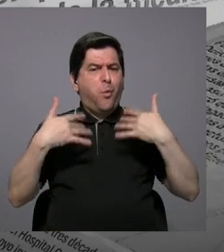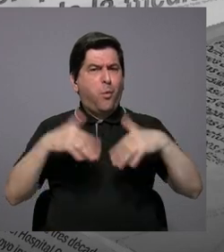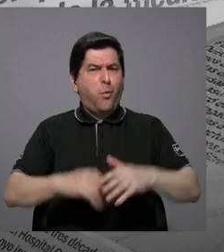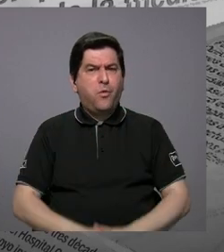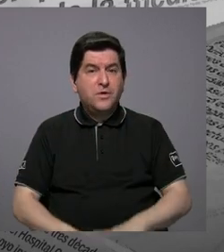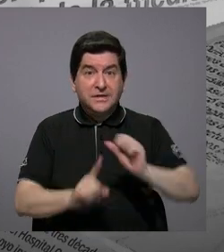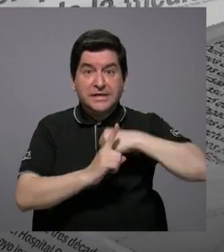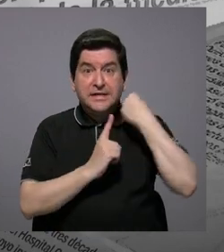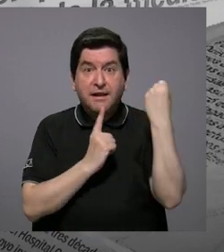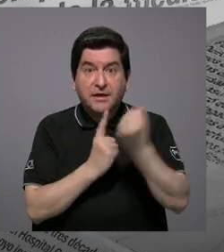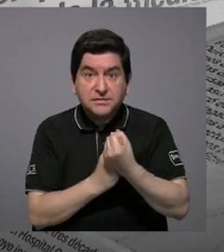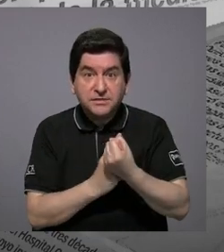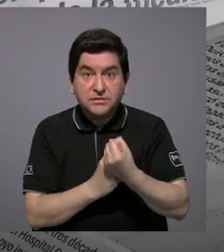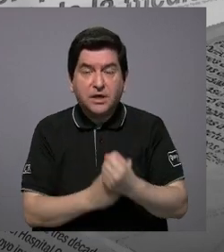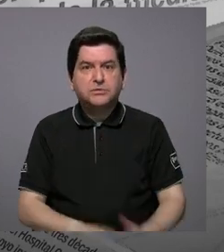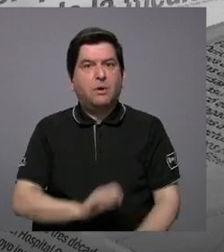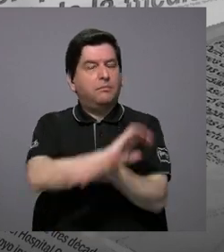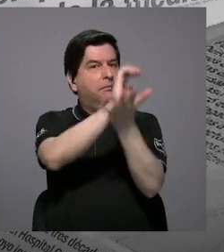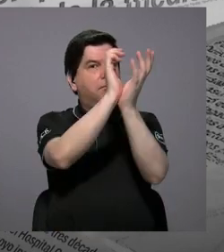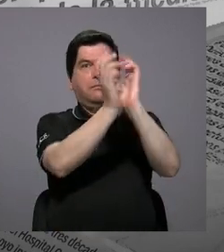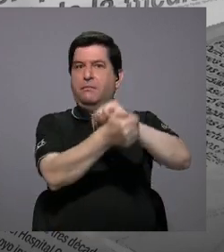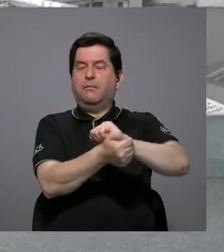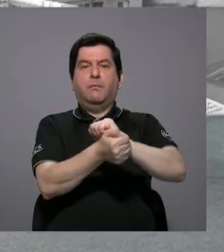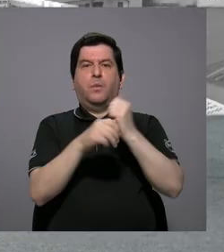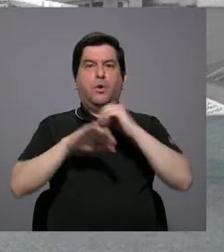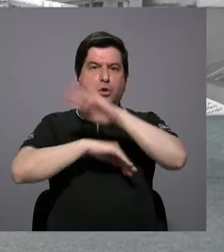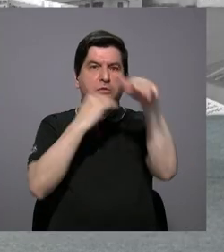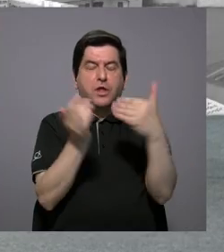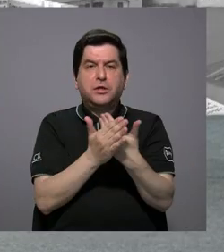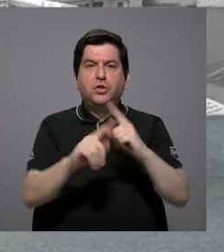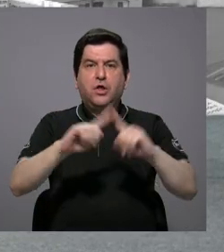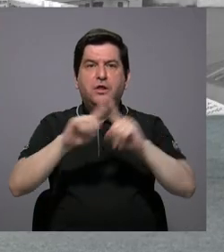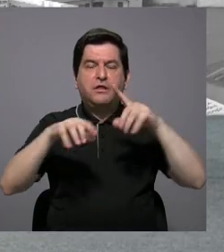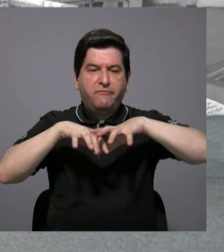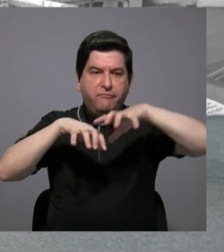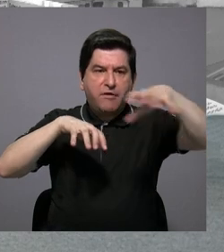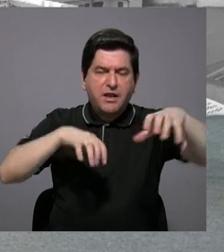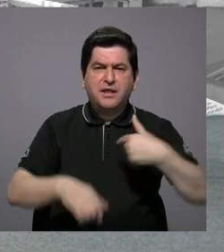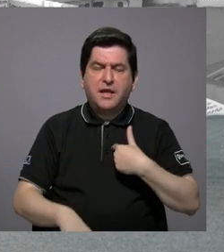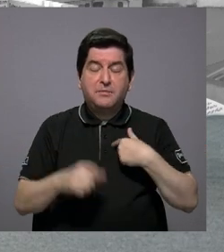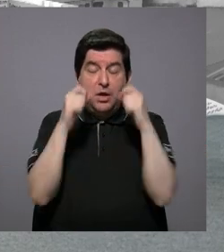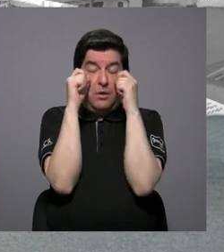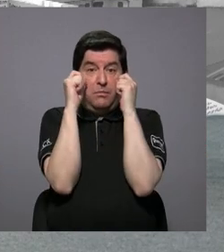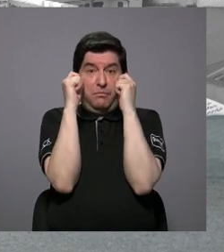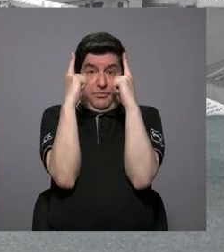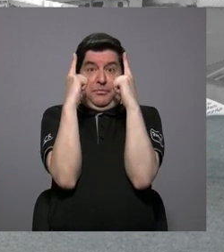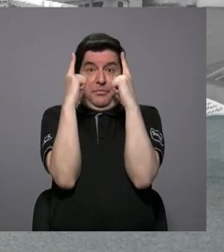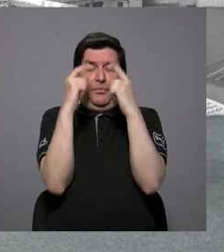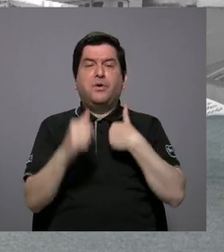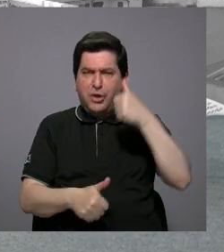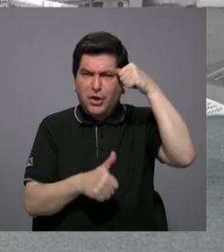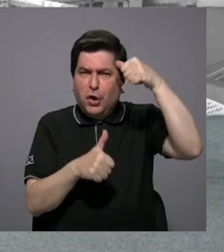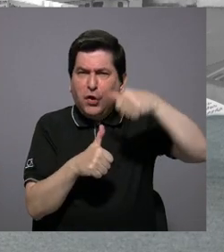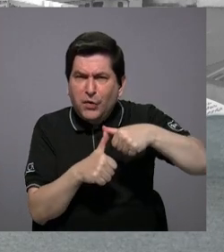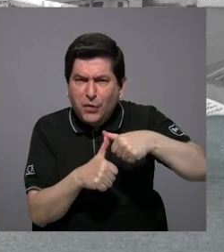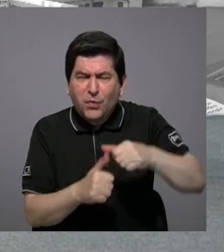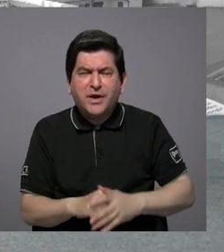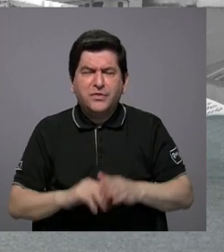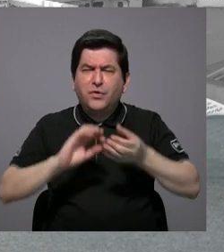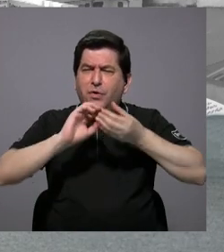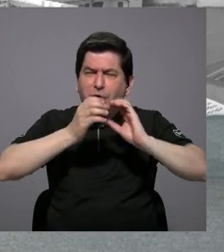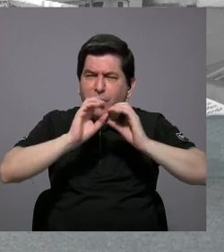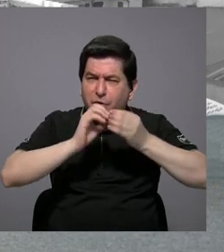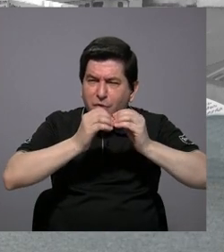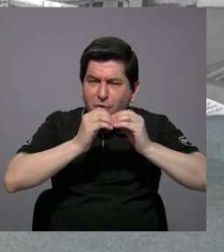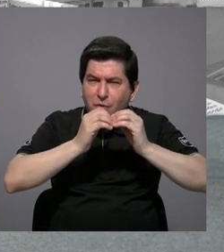las condiciones efectivamente han cambiado de todos aquellos cantones. A mí me sorprendió, vea que todavía me acuerdo, un dato